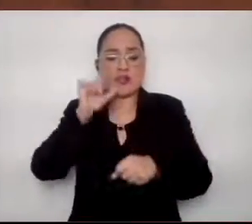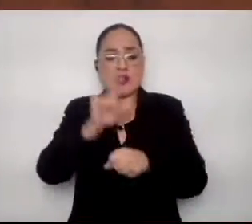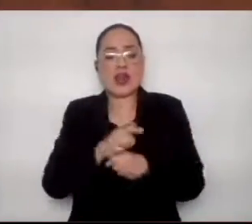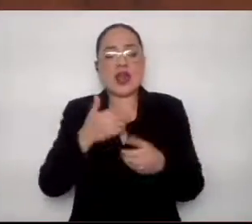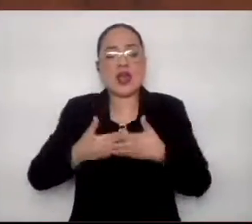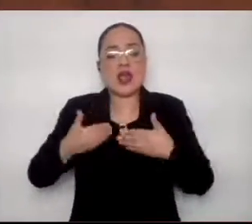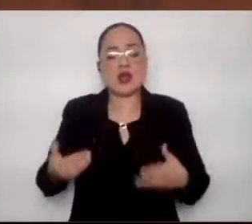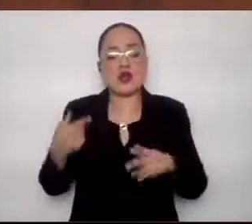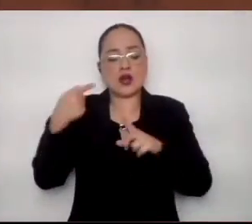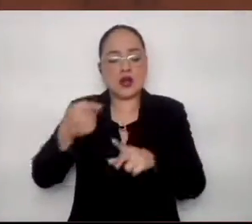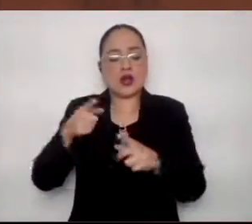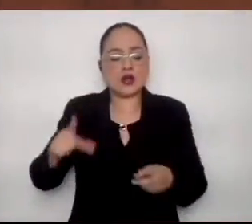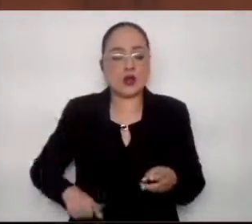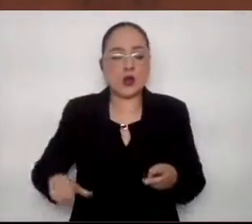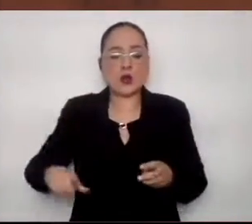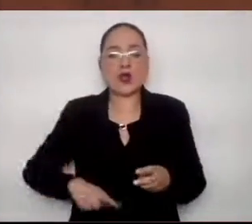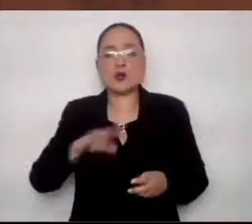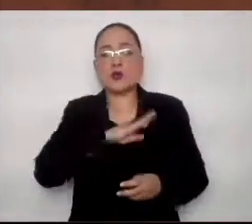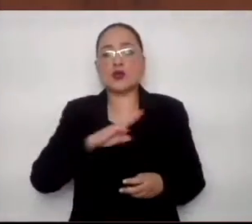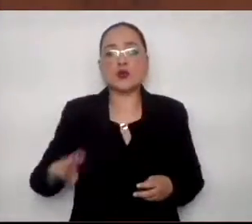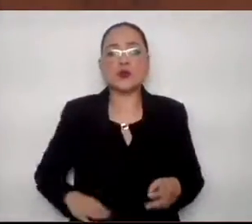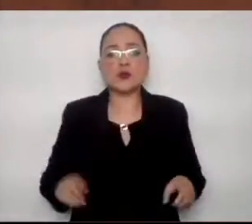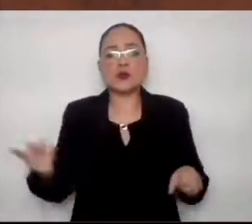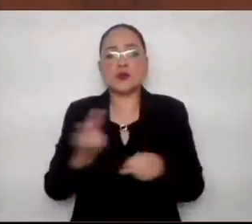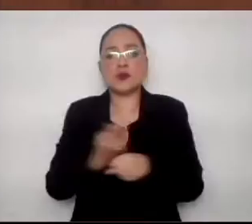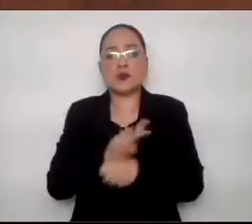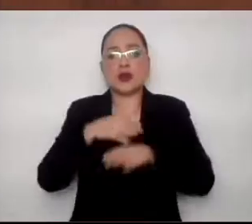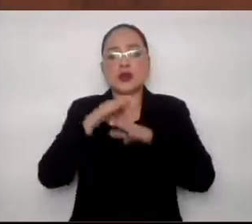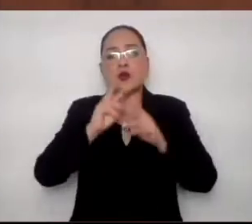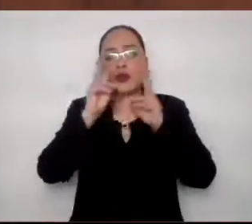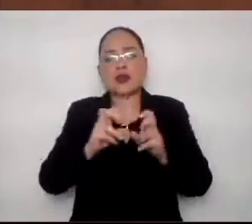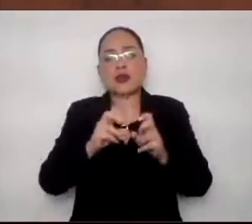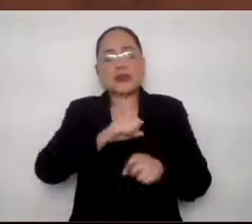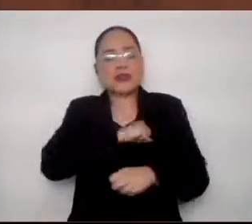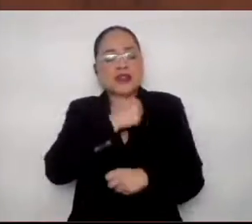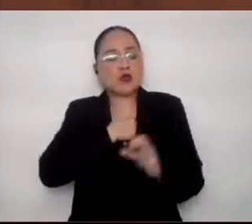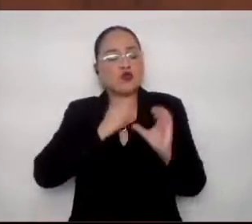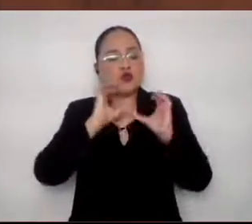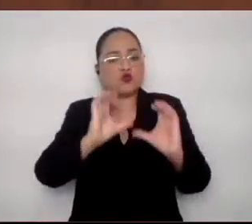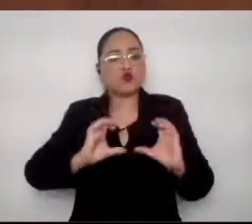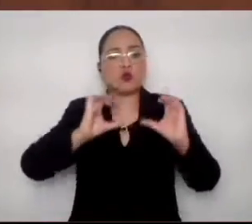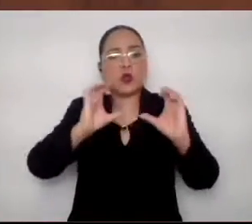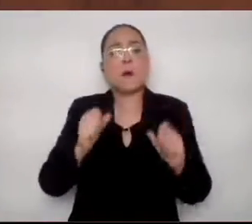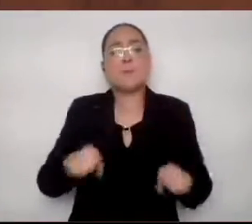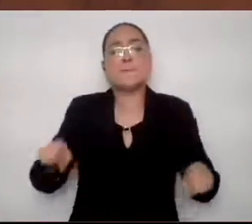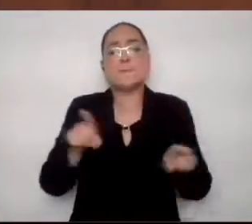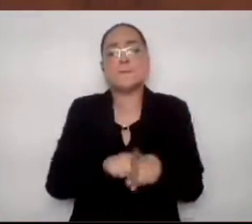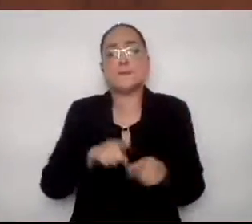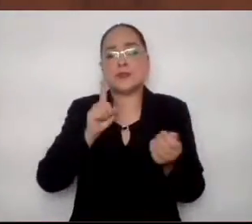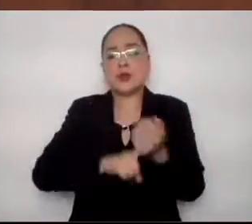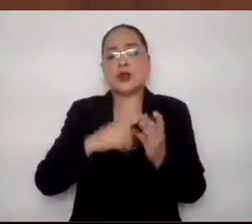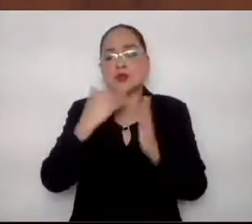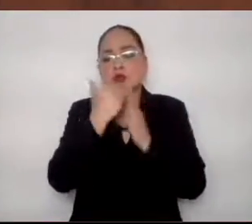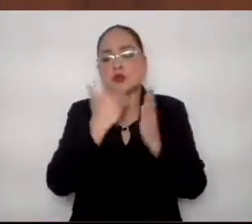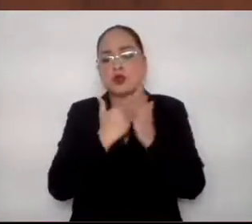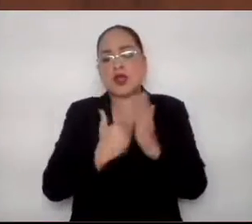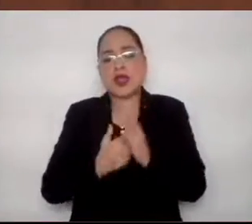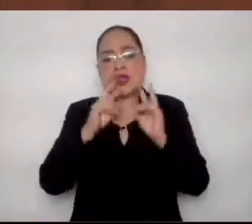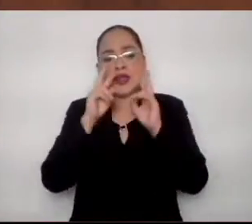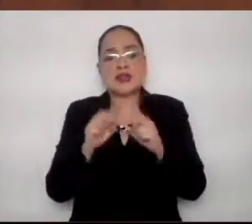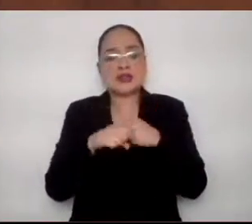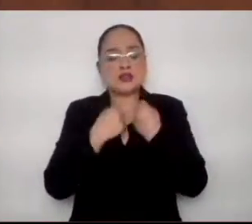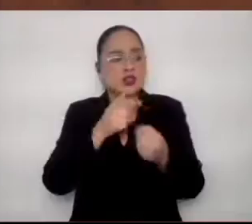de los gobiernos municipales en lo que respecta a la promoción de la salud y los determinantes sociales, entendidos estos como las